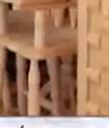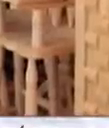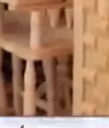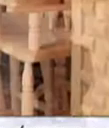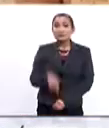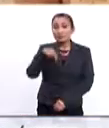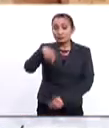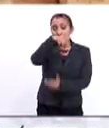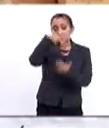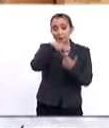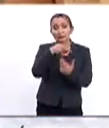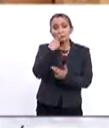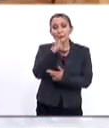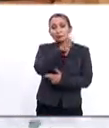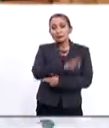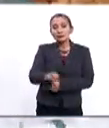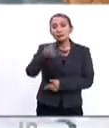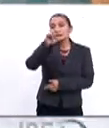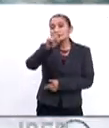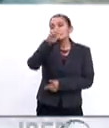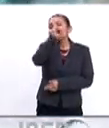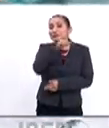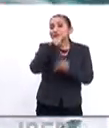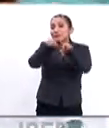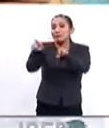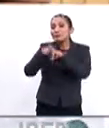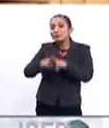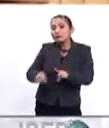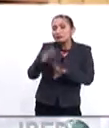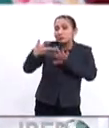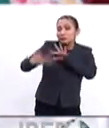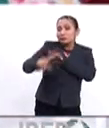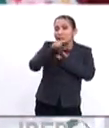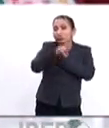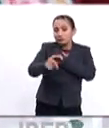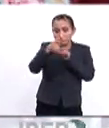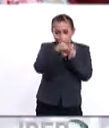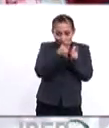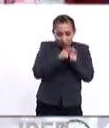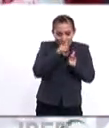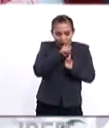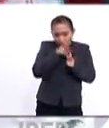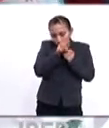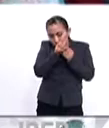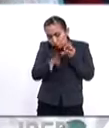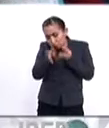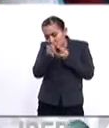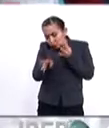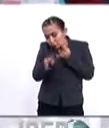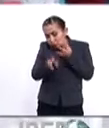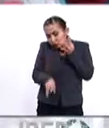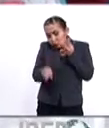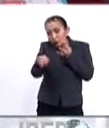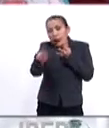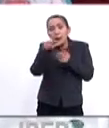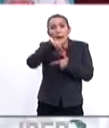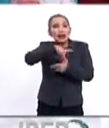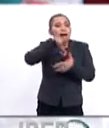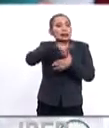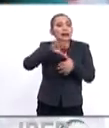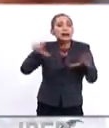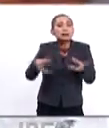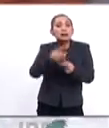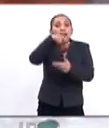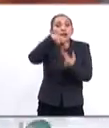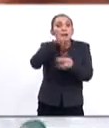En nuestra región se hablan 420 lenguas y con cerca de 100 conjuntos de lenguas que derivan de una en común, América Latina